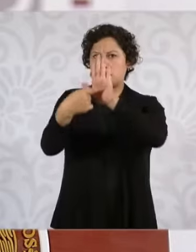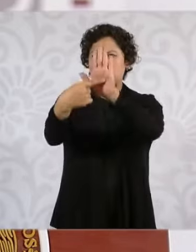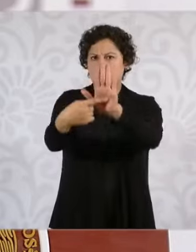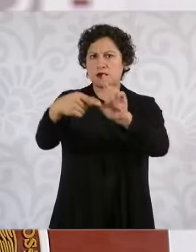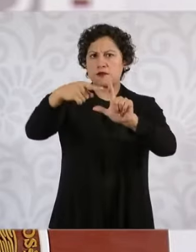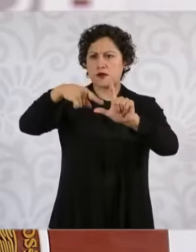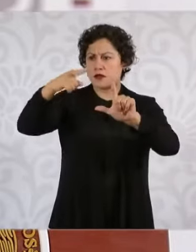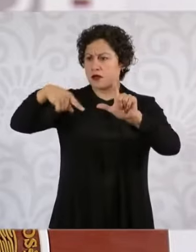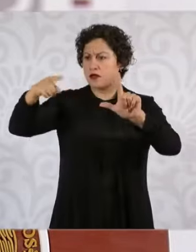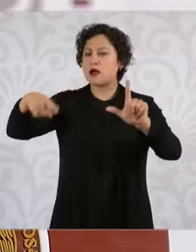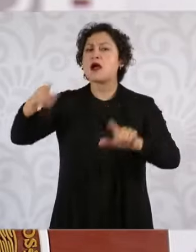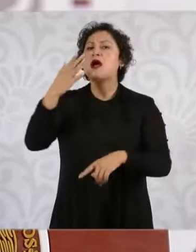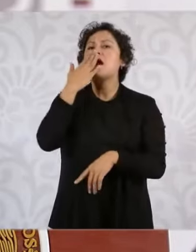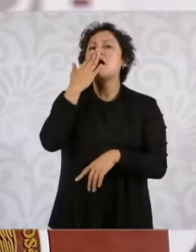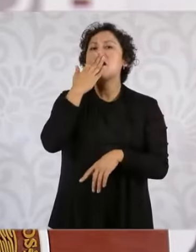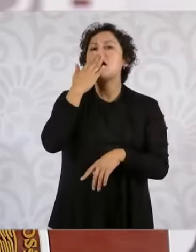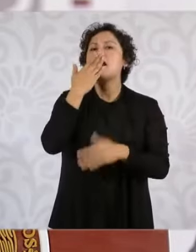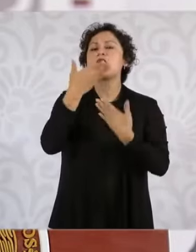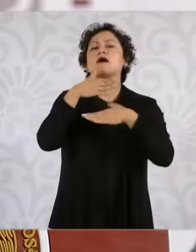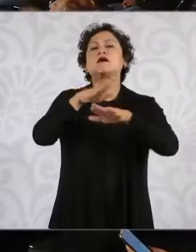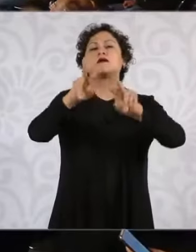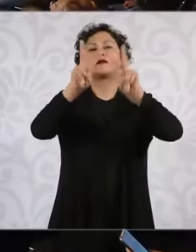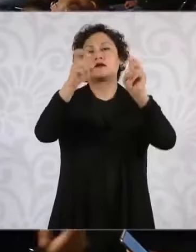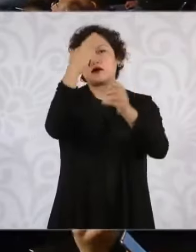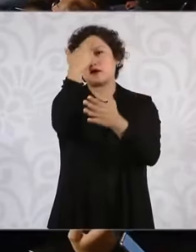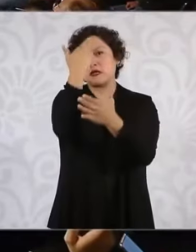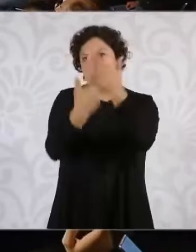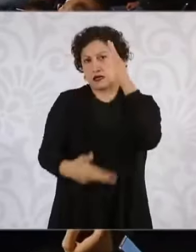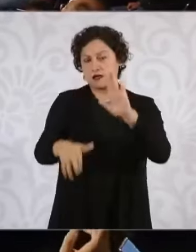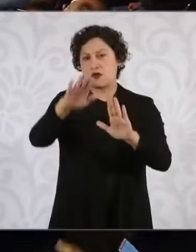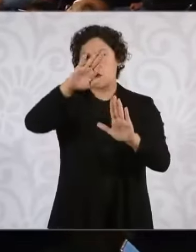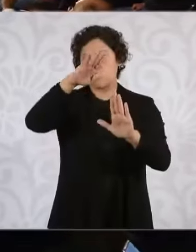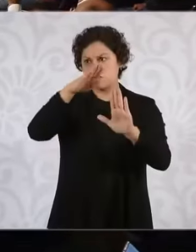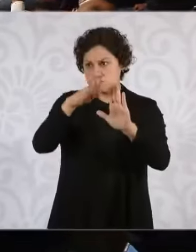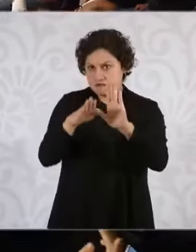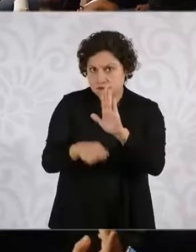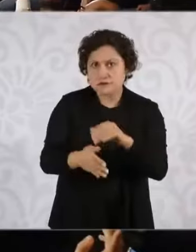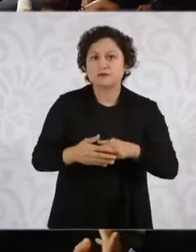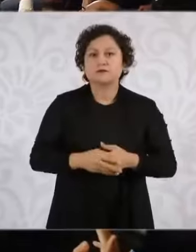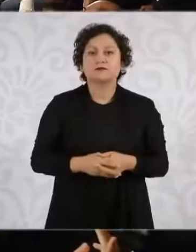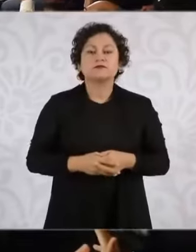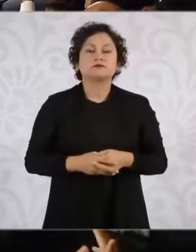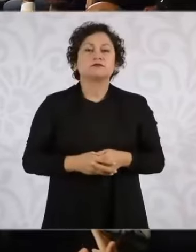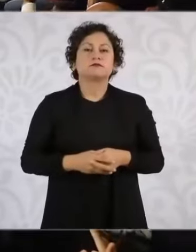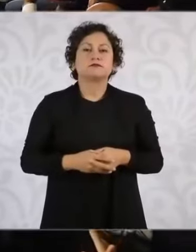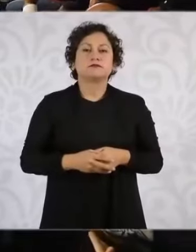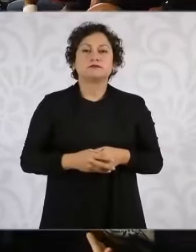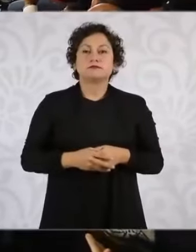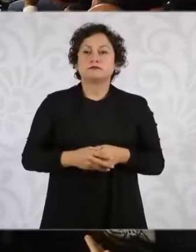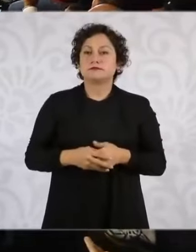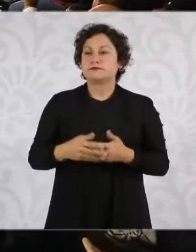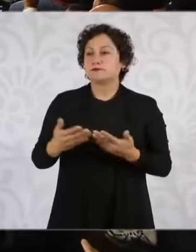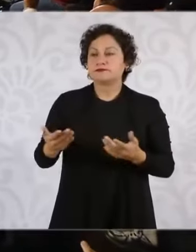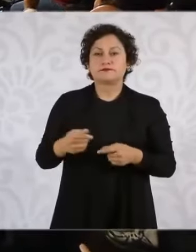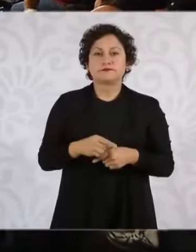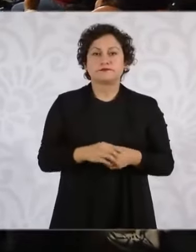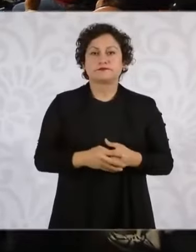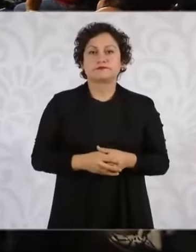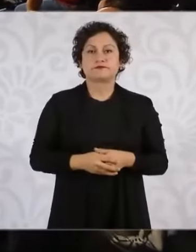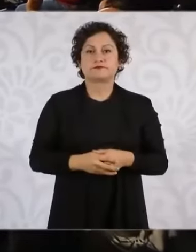los delitos, de cómo ha disminuido a partir de 2021. Se presentó